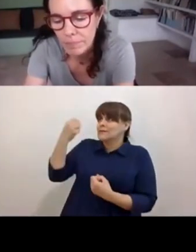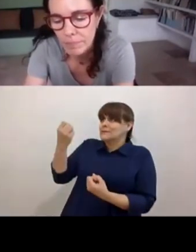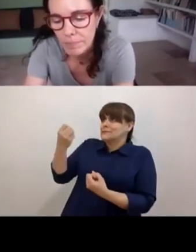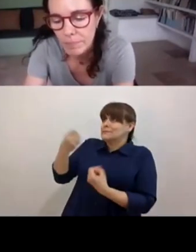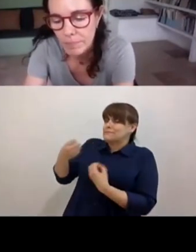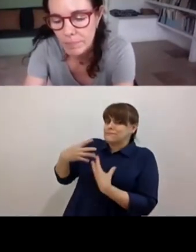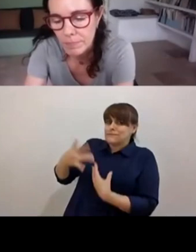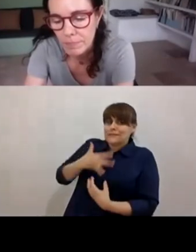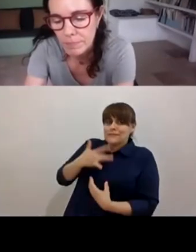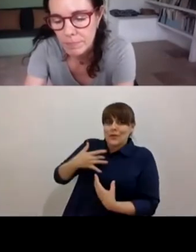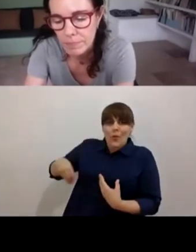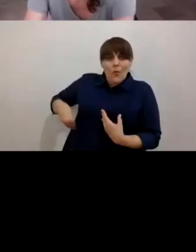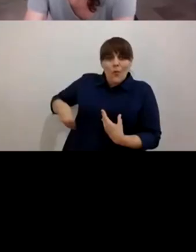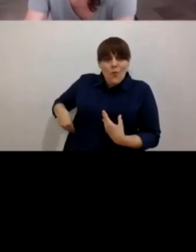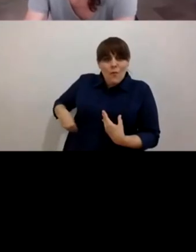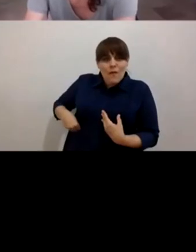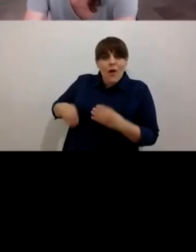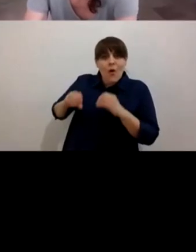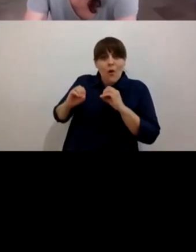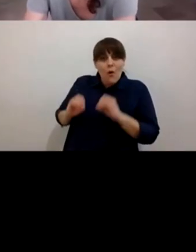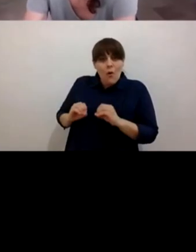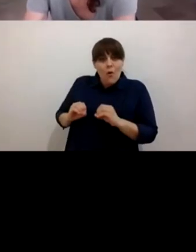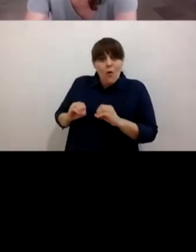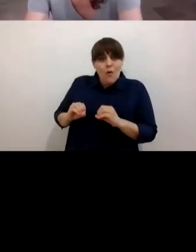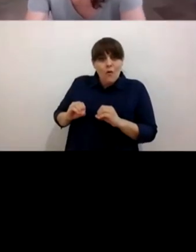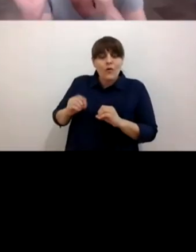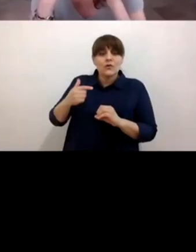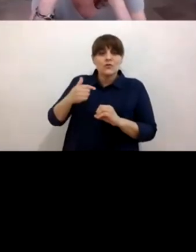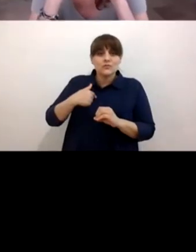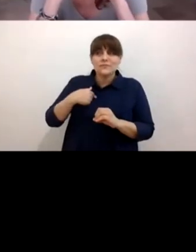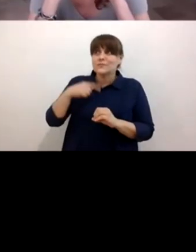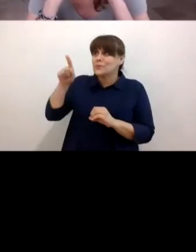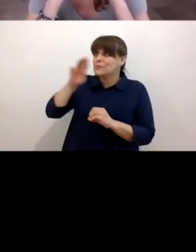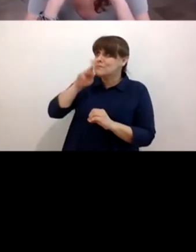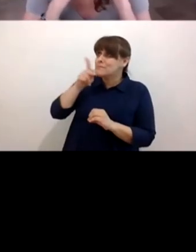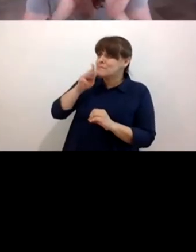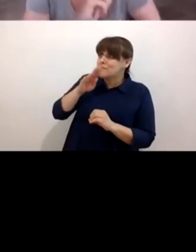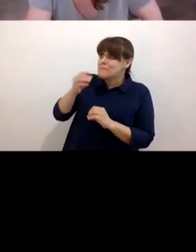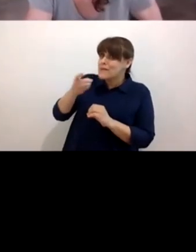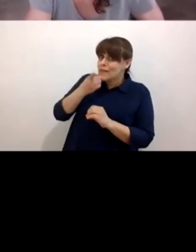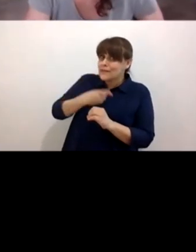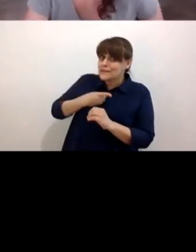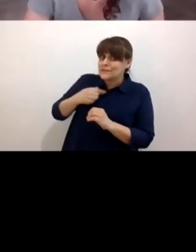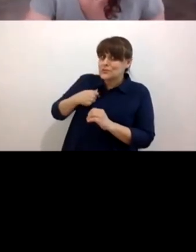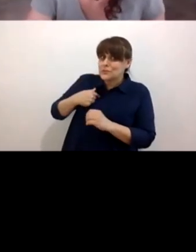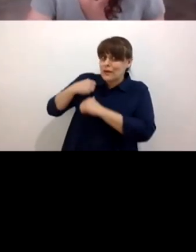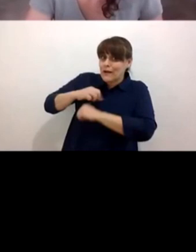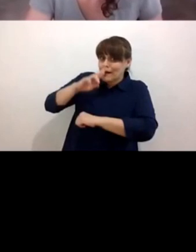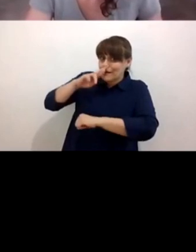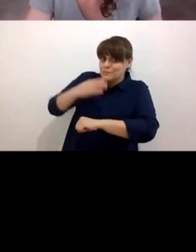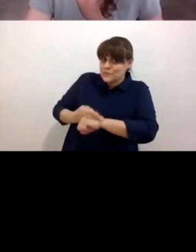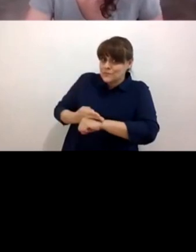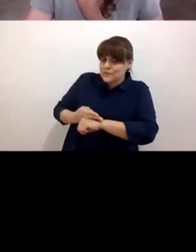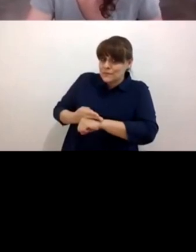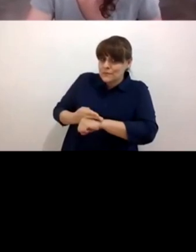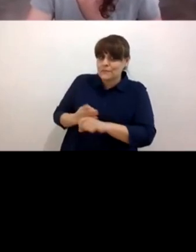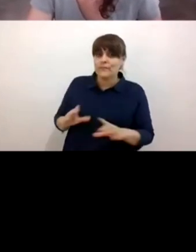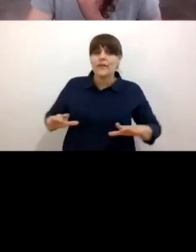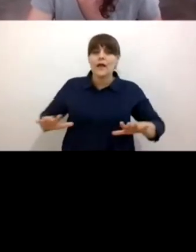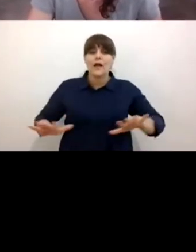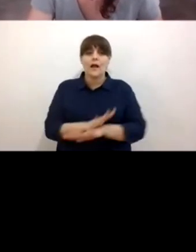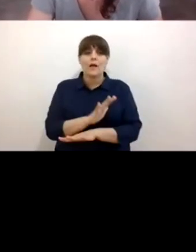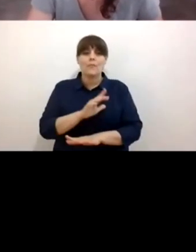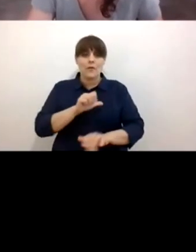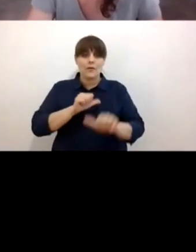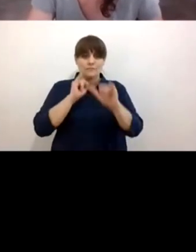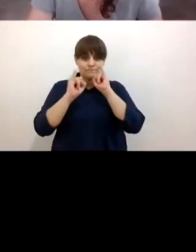obligar el menor a hacerse responsable de la emocionalidad del adulto y querer crecer es un proceso no tan sencillo como lo